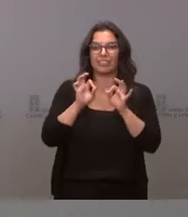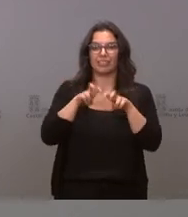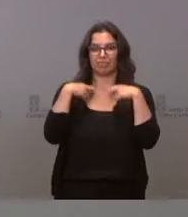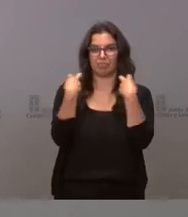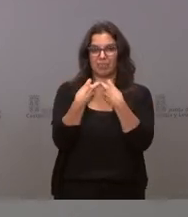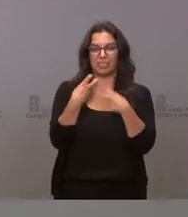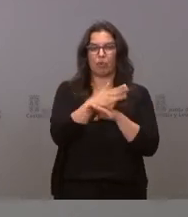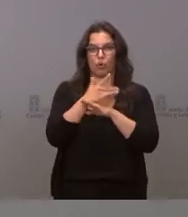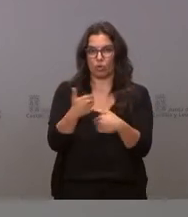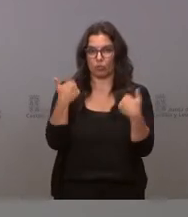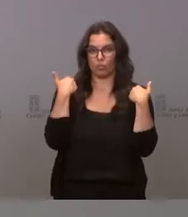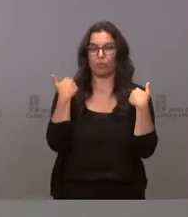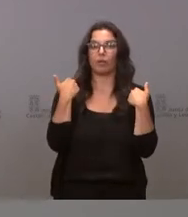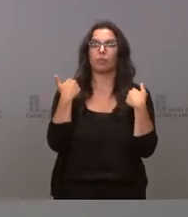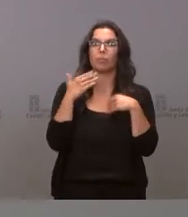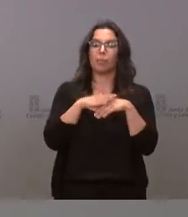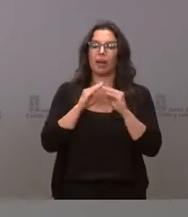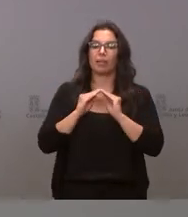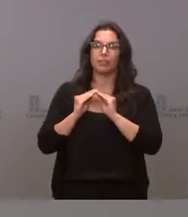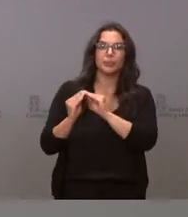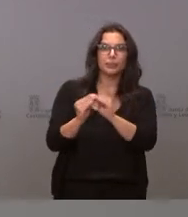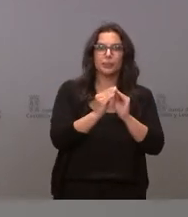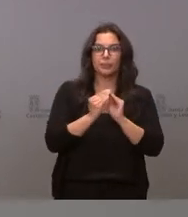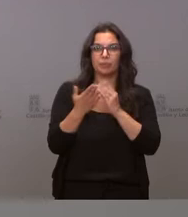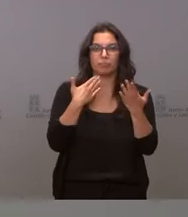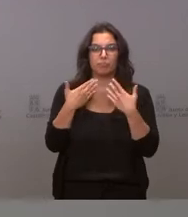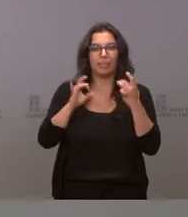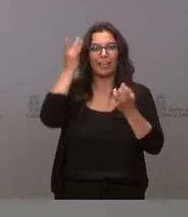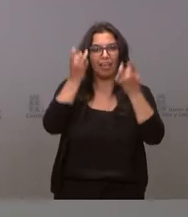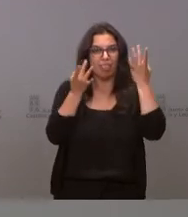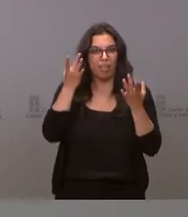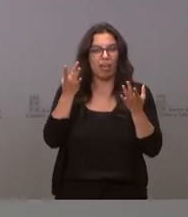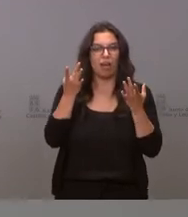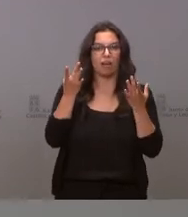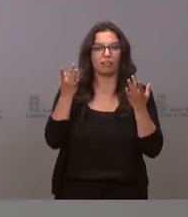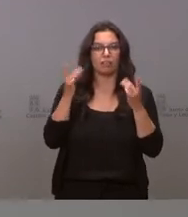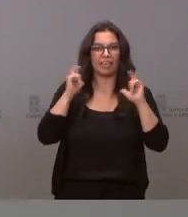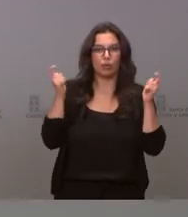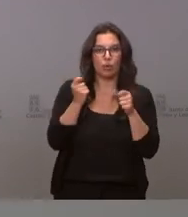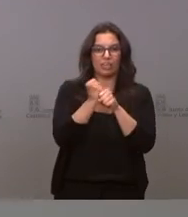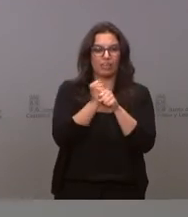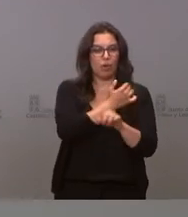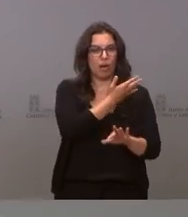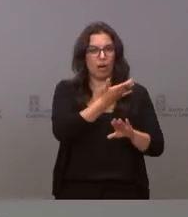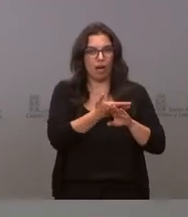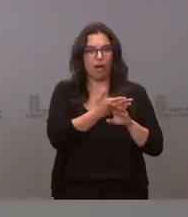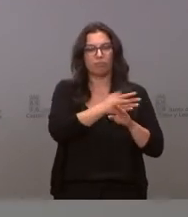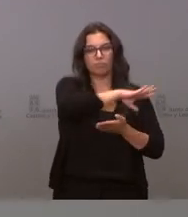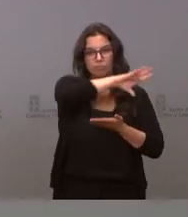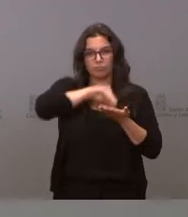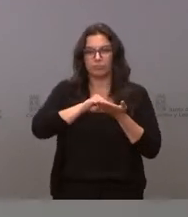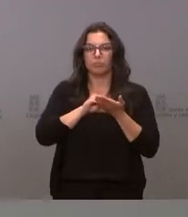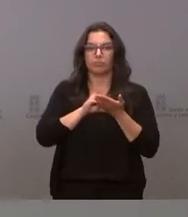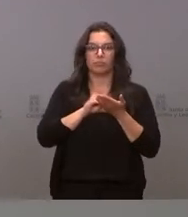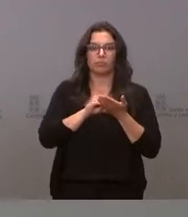responsable para poner en común todas las iniciativas y reuniones de trabajo previas que se habían venido teniendo en